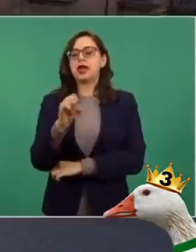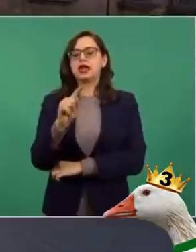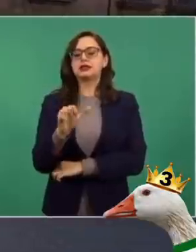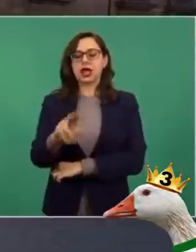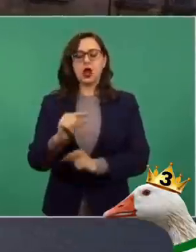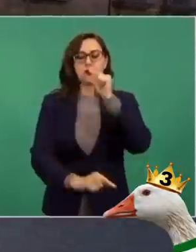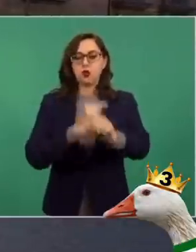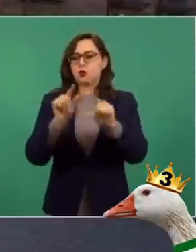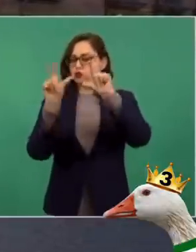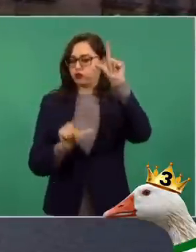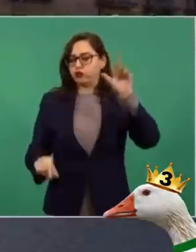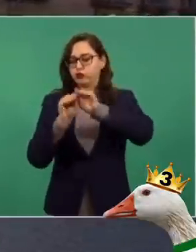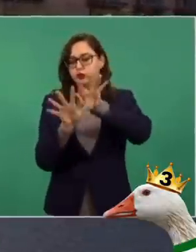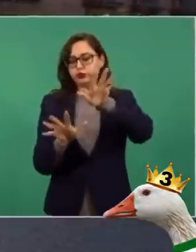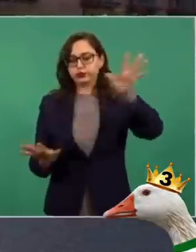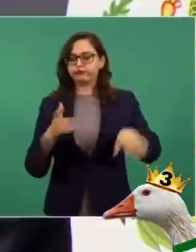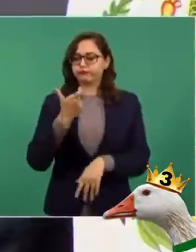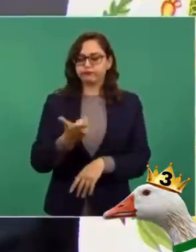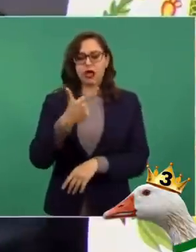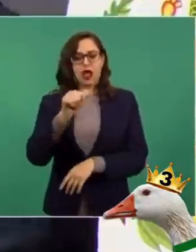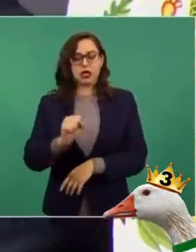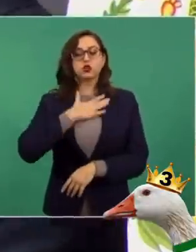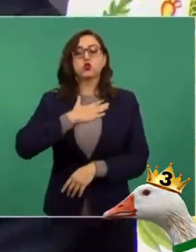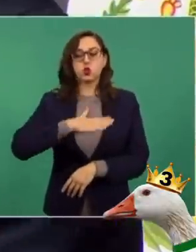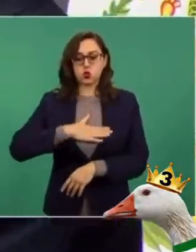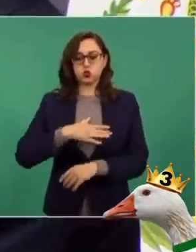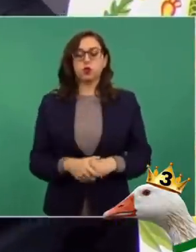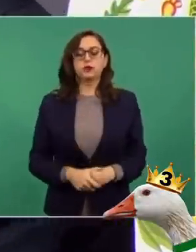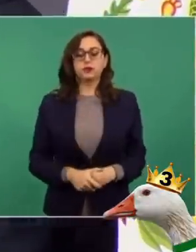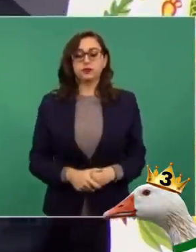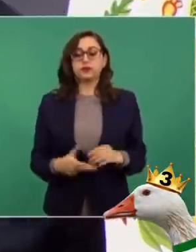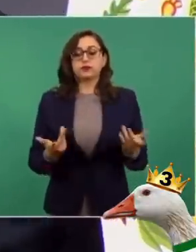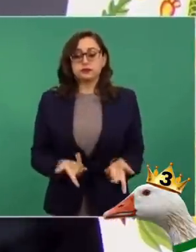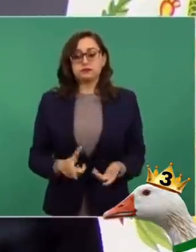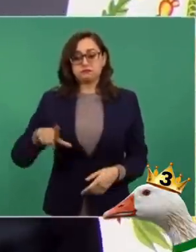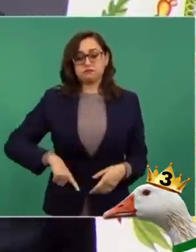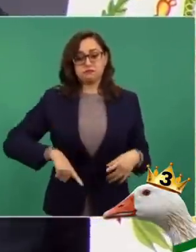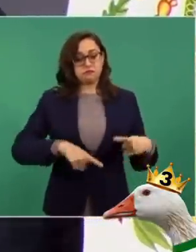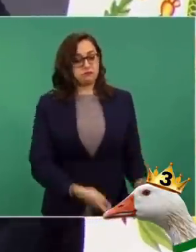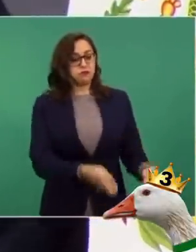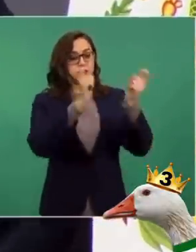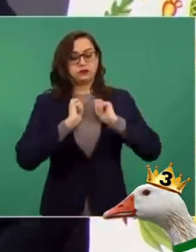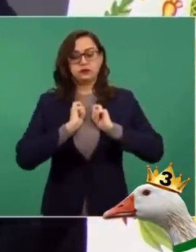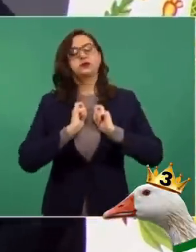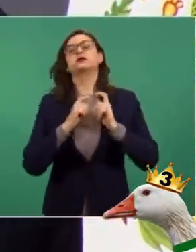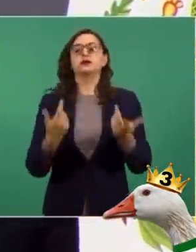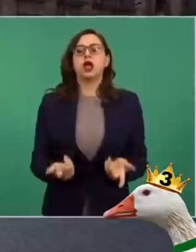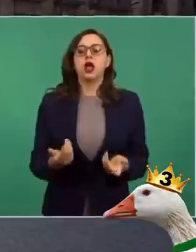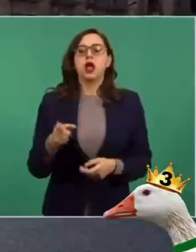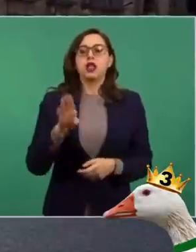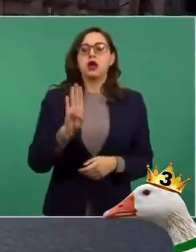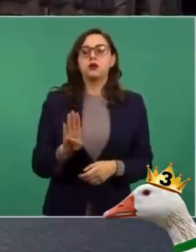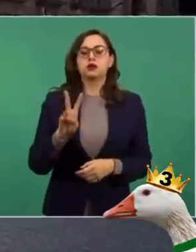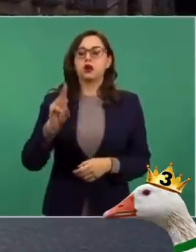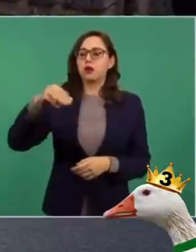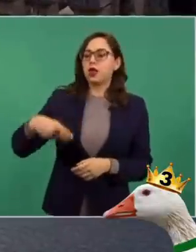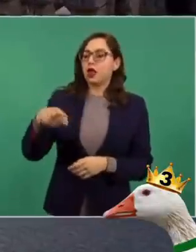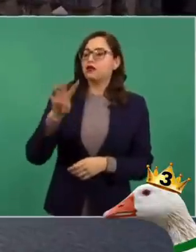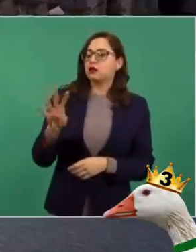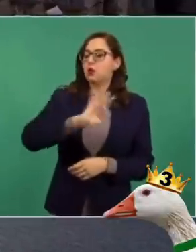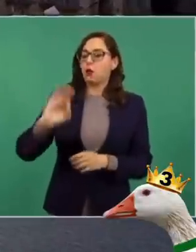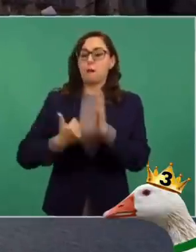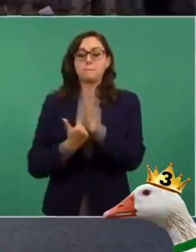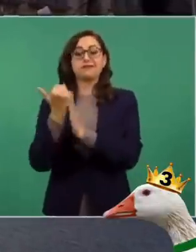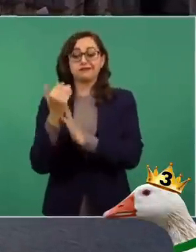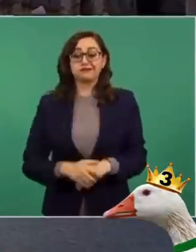precios justos. Desde que llegamos al gobierno hasta la fecha, el índice de la bolsa de valores ha crecido en 19%. La inflación